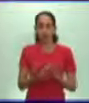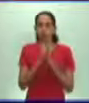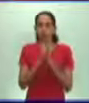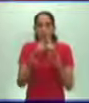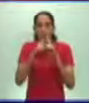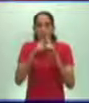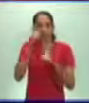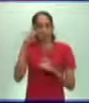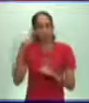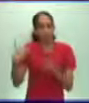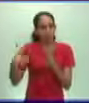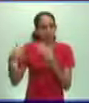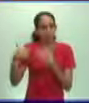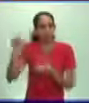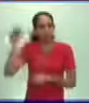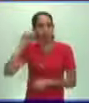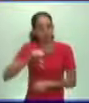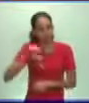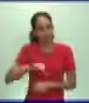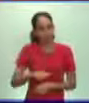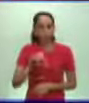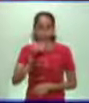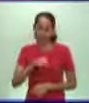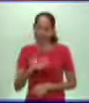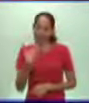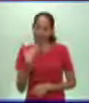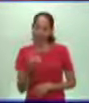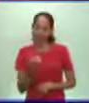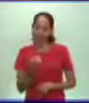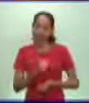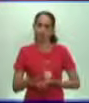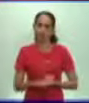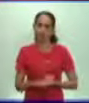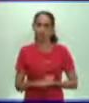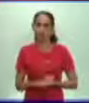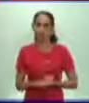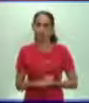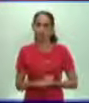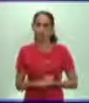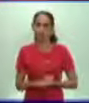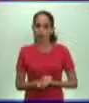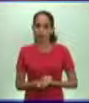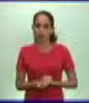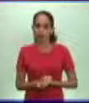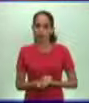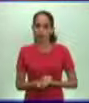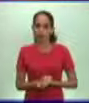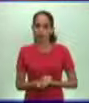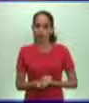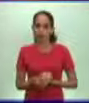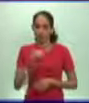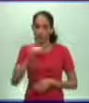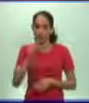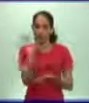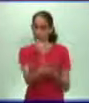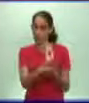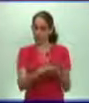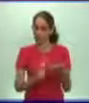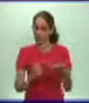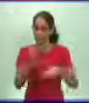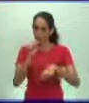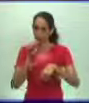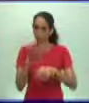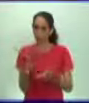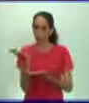una vía, un método de explotación hacia el ser humano. Así que damos también unos segundos para que usted pueda